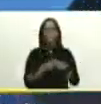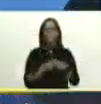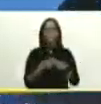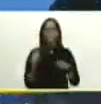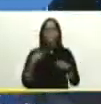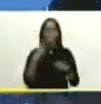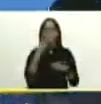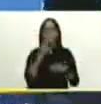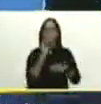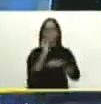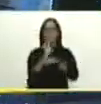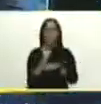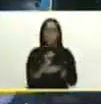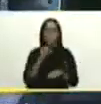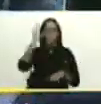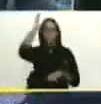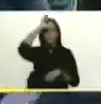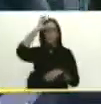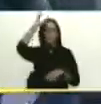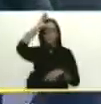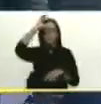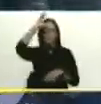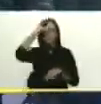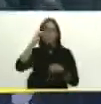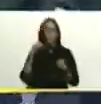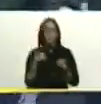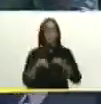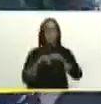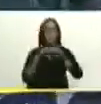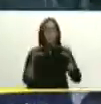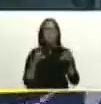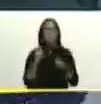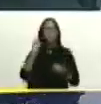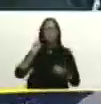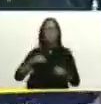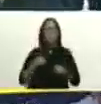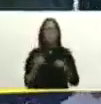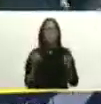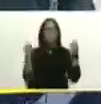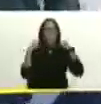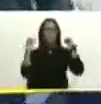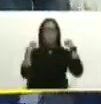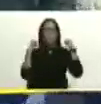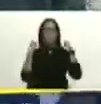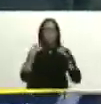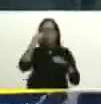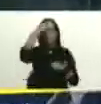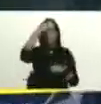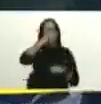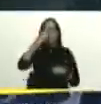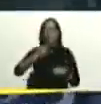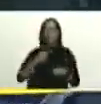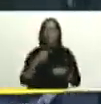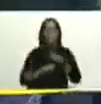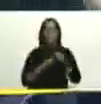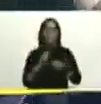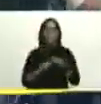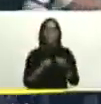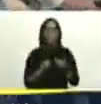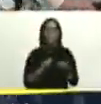prevención, la concientización, la educación, pero también con la preparación del pueblo para atender la amenaza